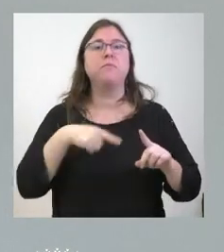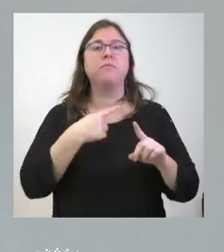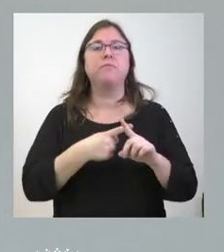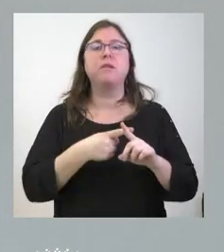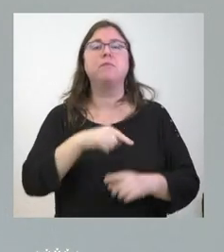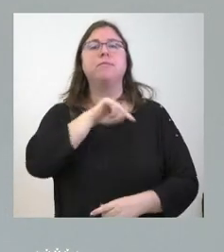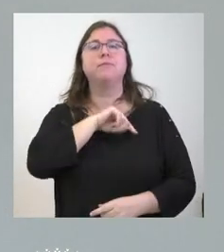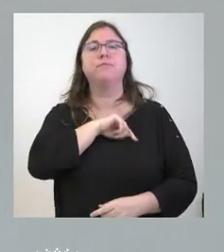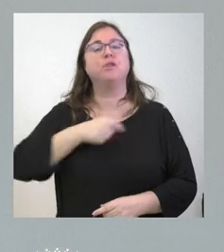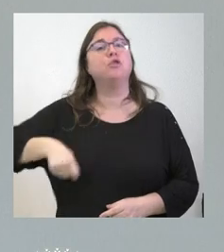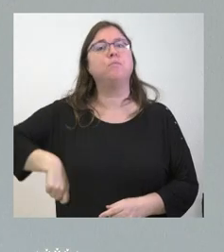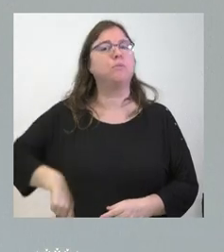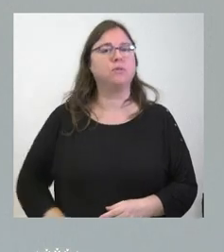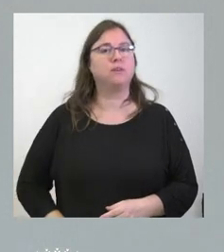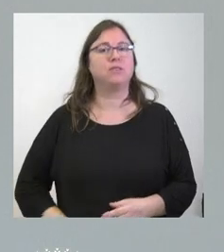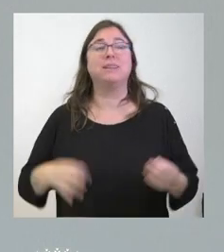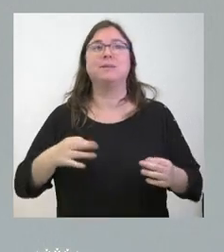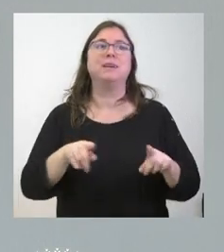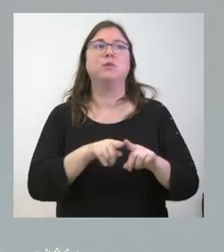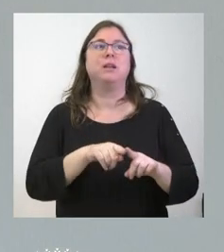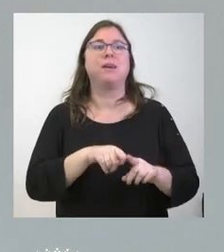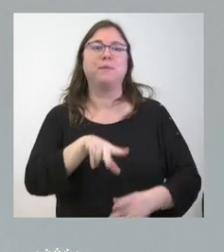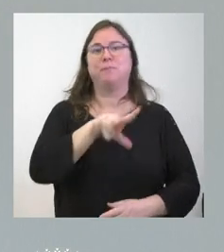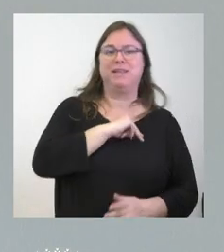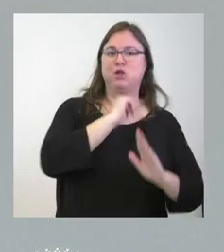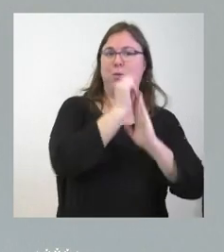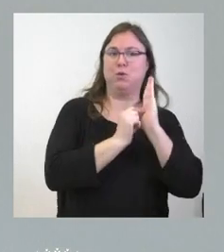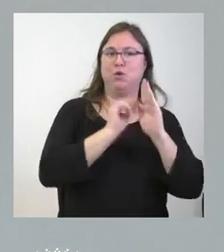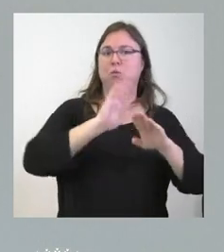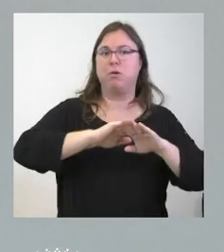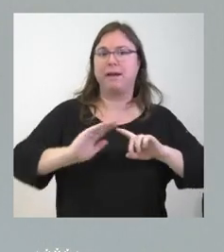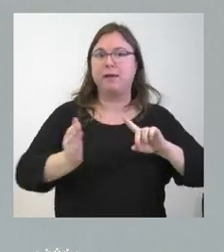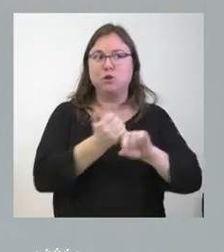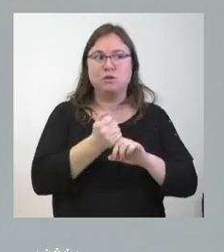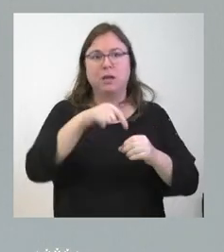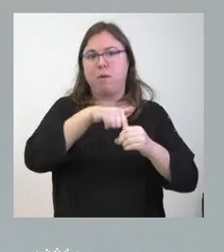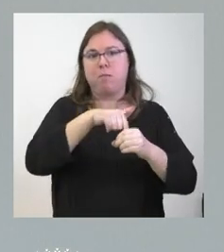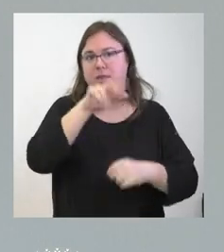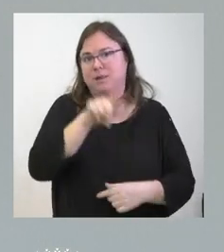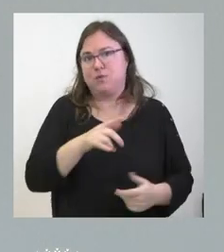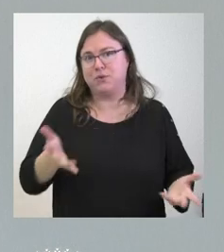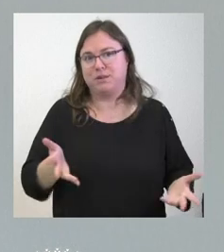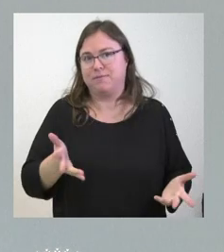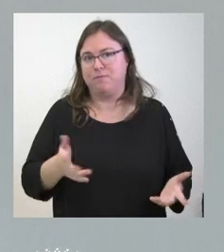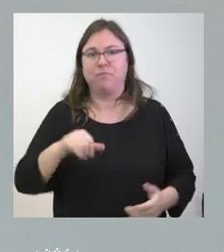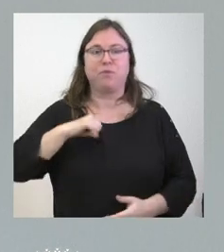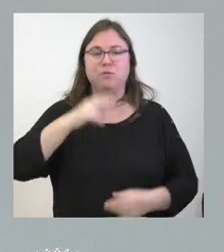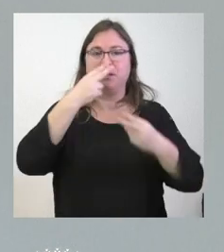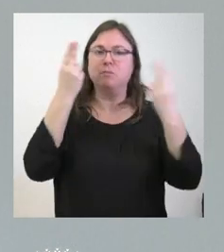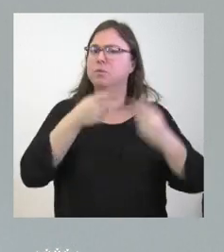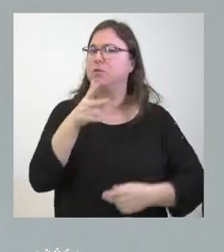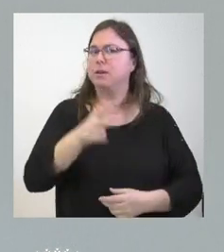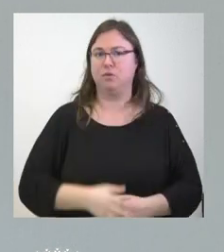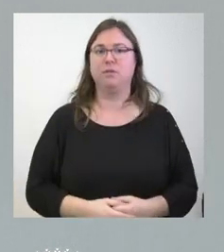profesional no puede ser ni un mérito a favor ni en contra en la obtención de cualquier plaza en un hospital público por parte de un profesional sanitario.